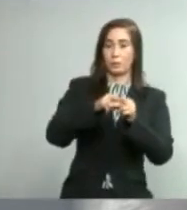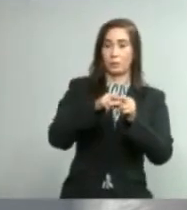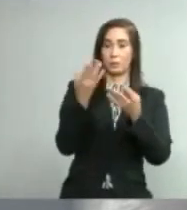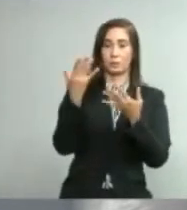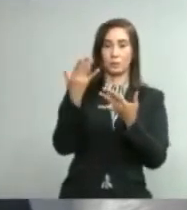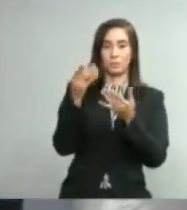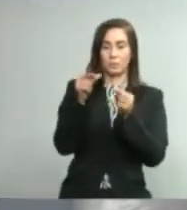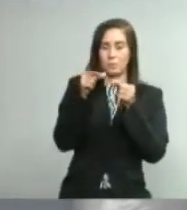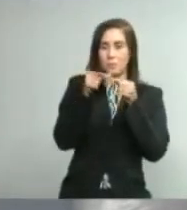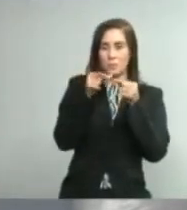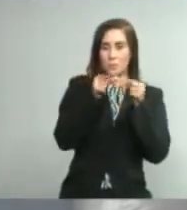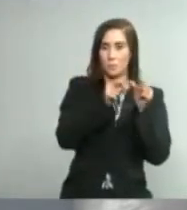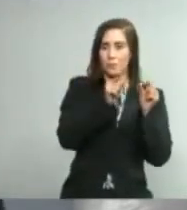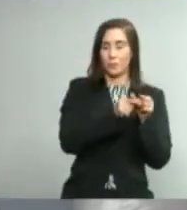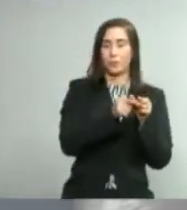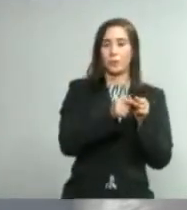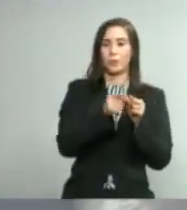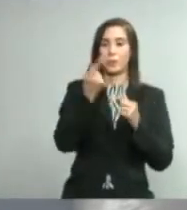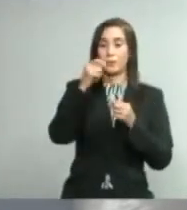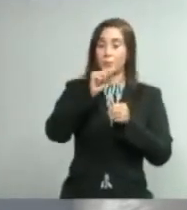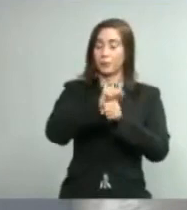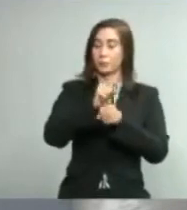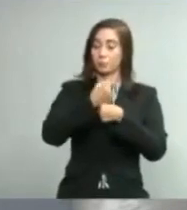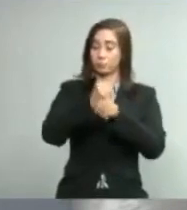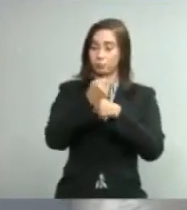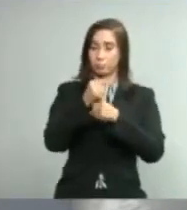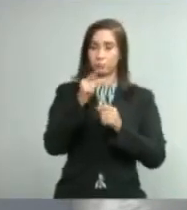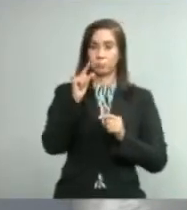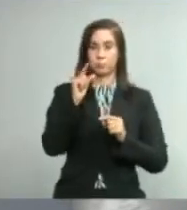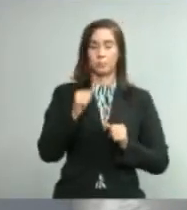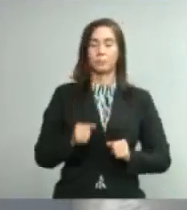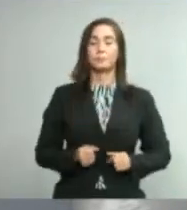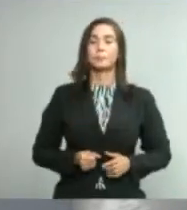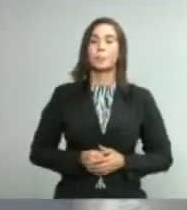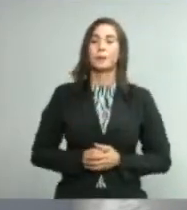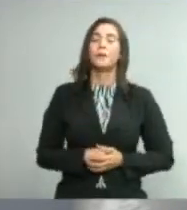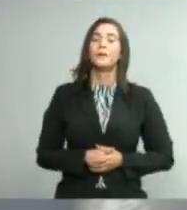de manera que ha habido un comportamiento en ese sentido que